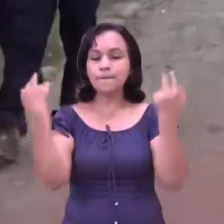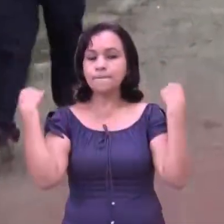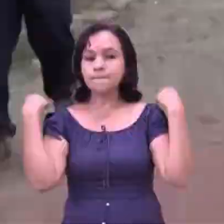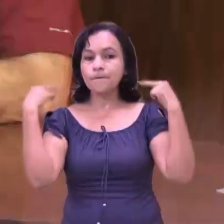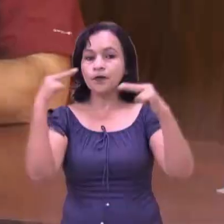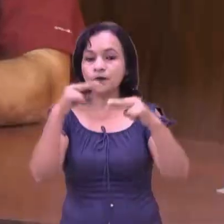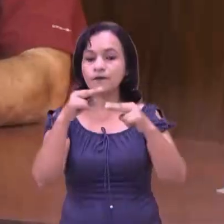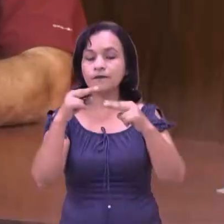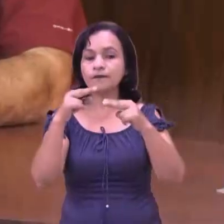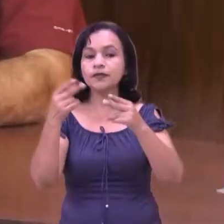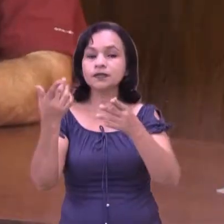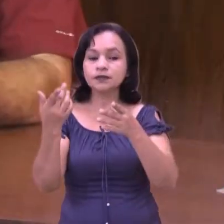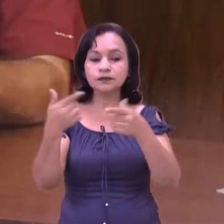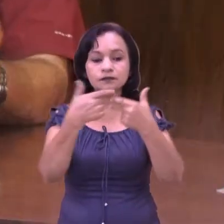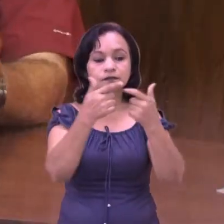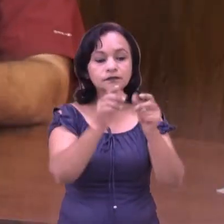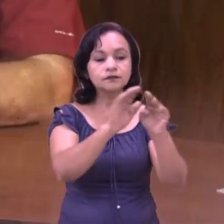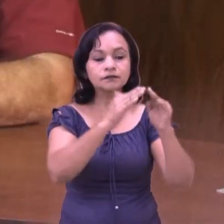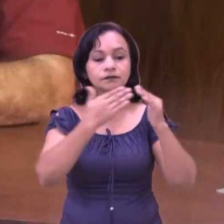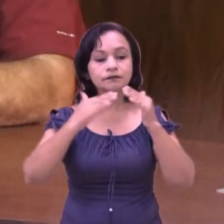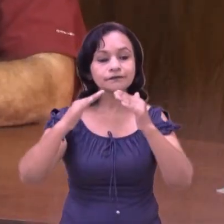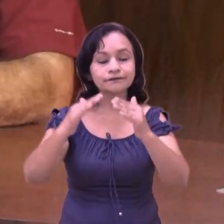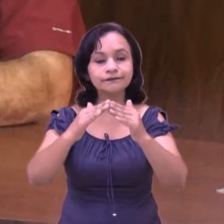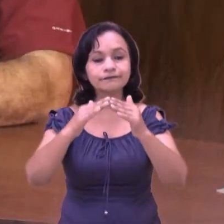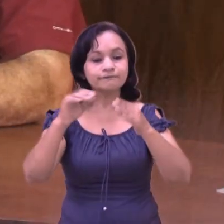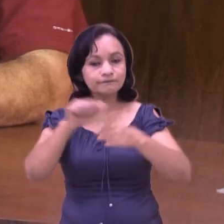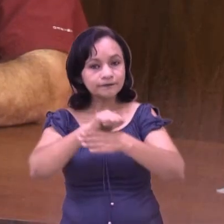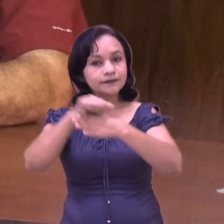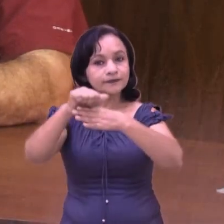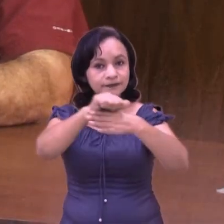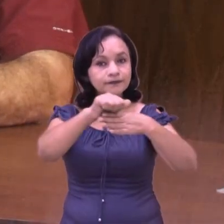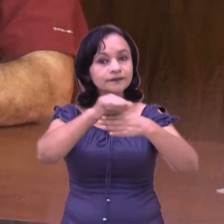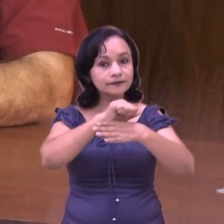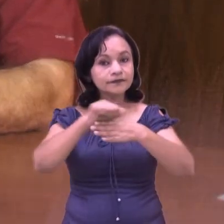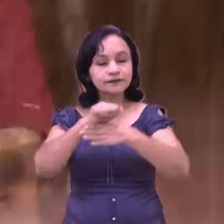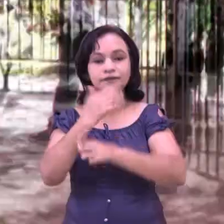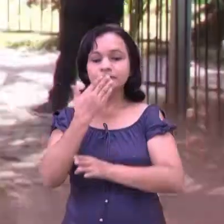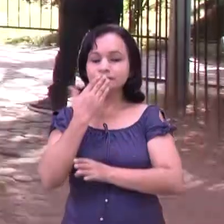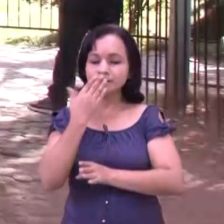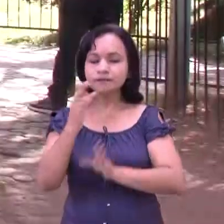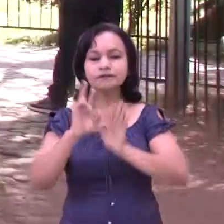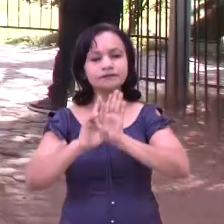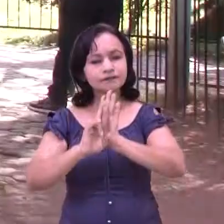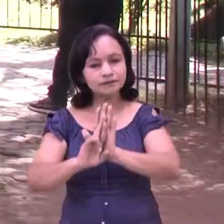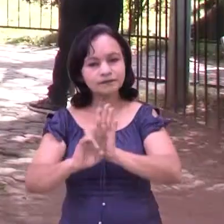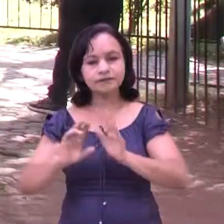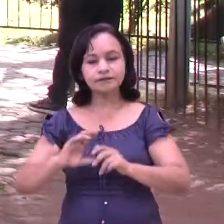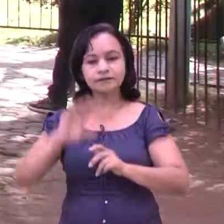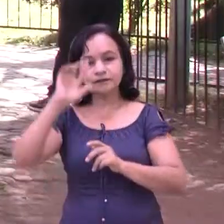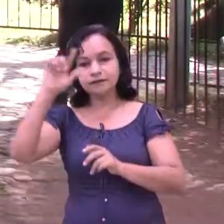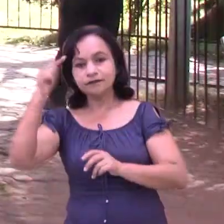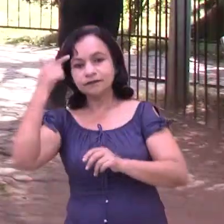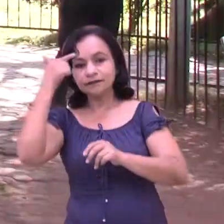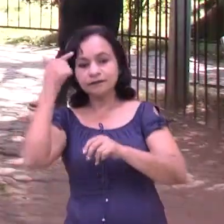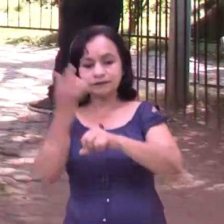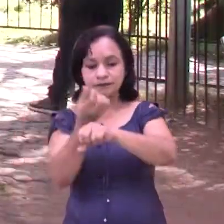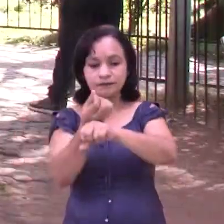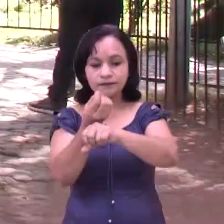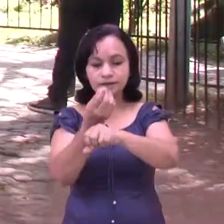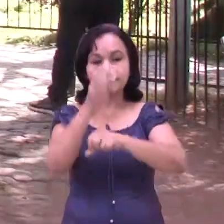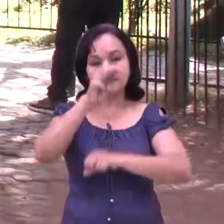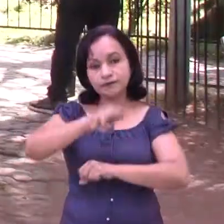incorporan en sus barrios y eso nos ha dado también buenos resultados. Con el gobierno local asistimos a